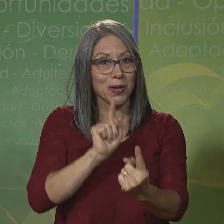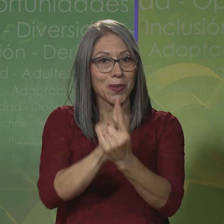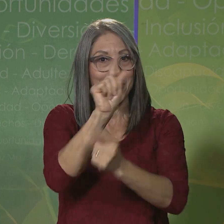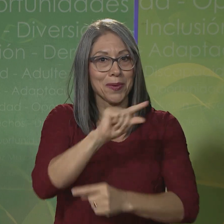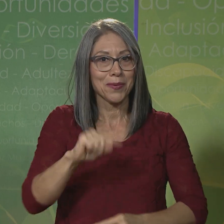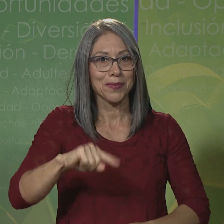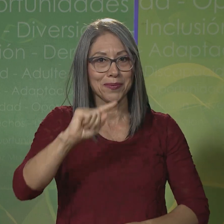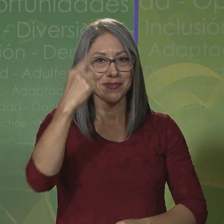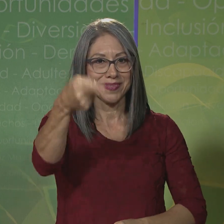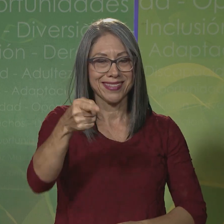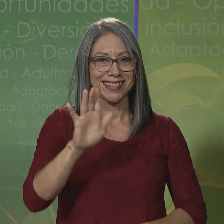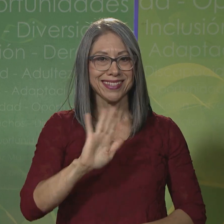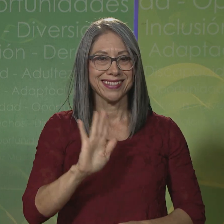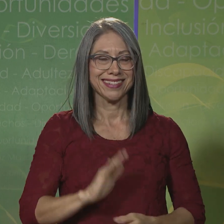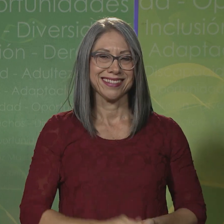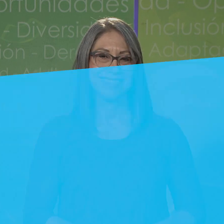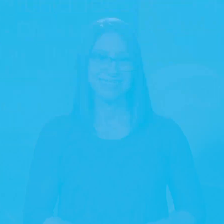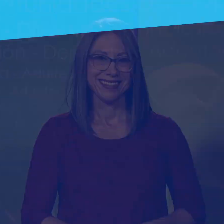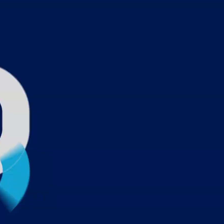la próxima semana